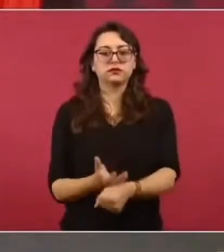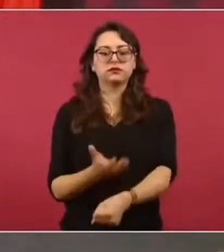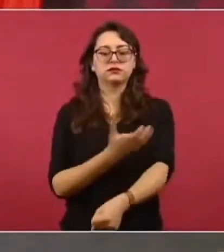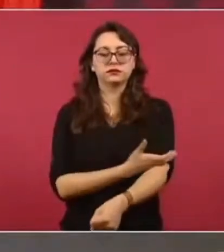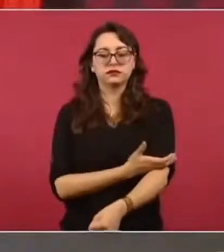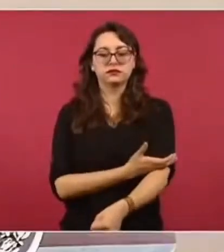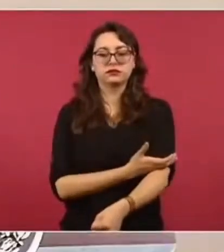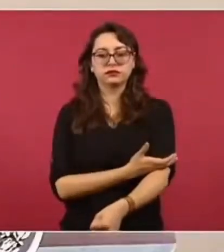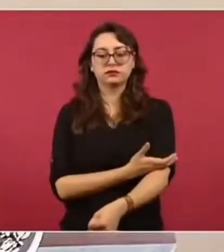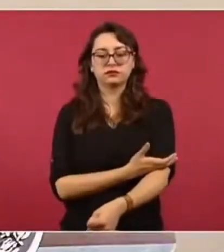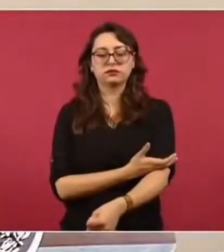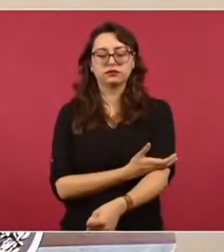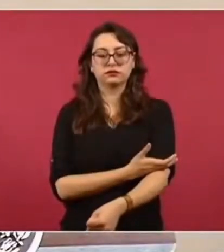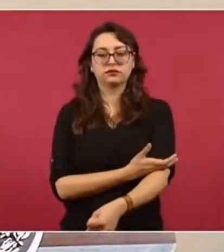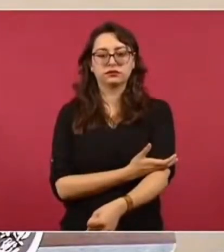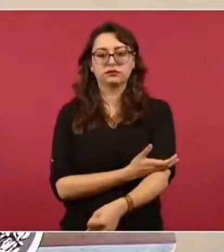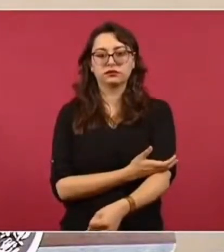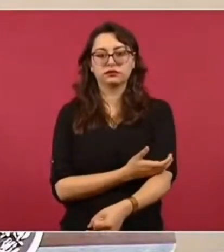y se van a quedar allá